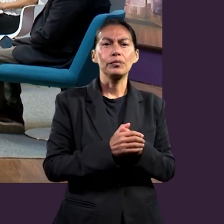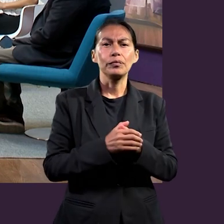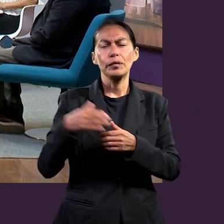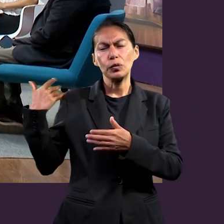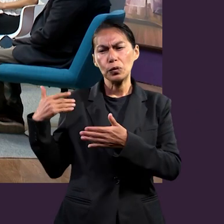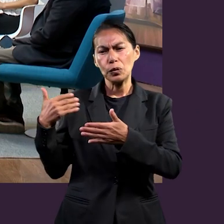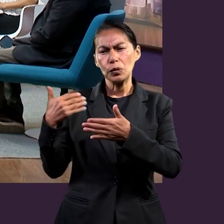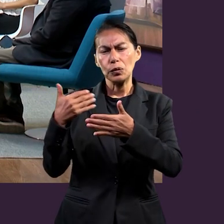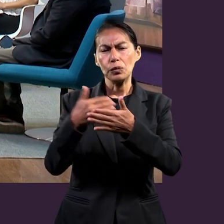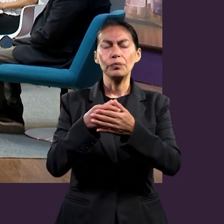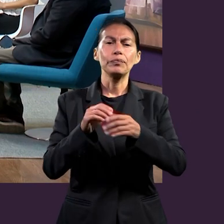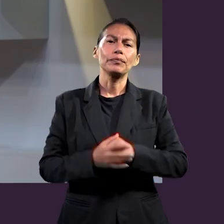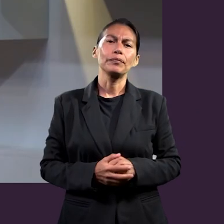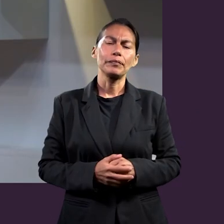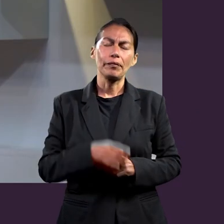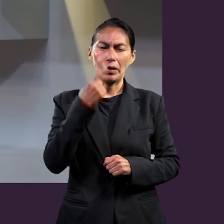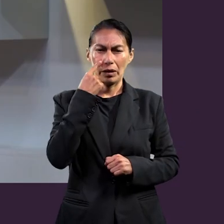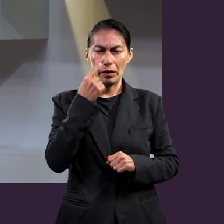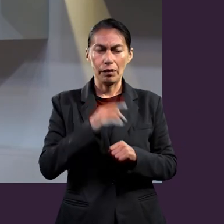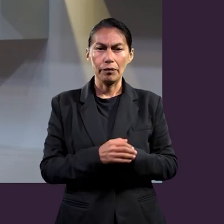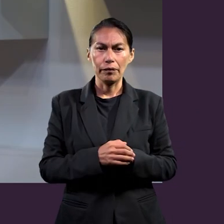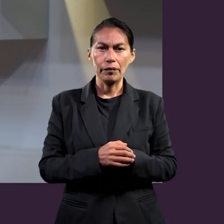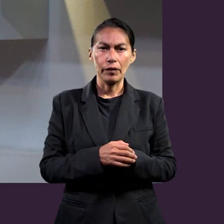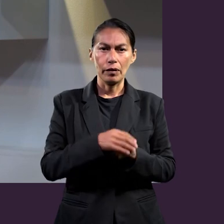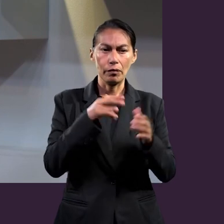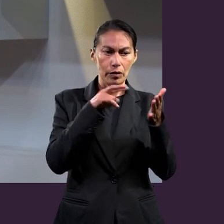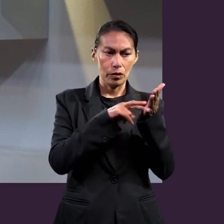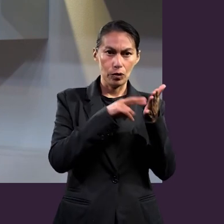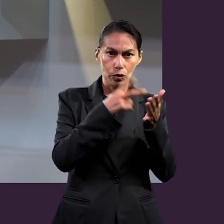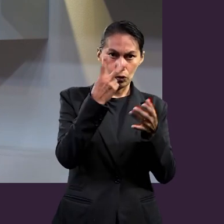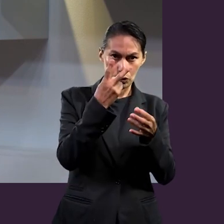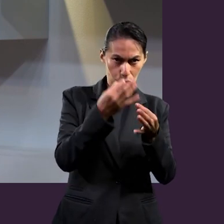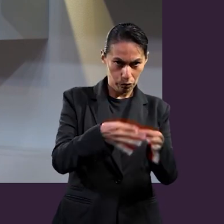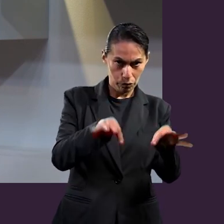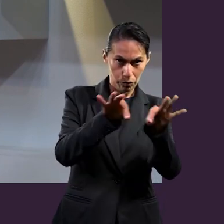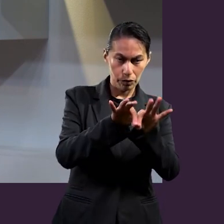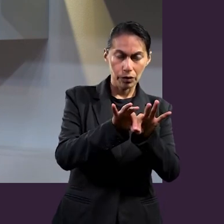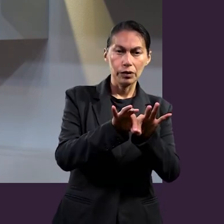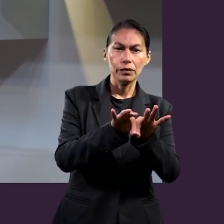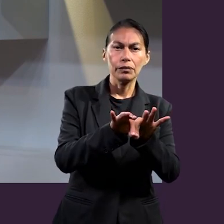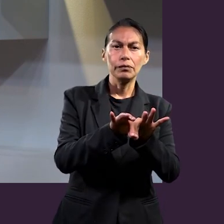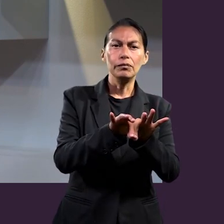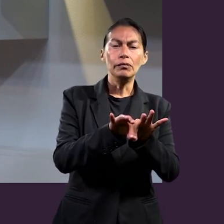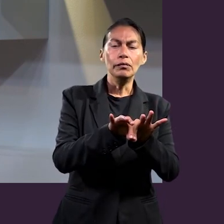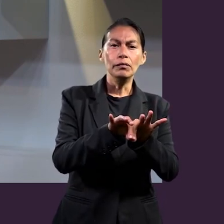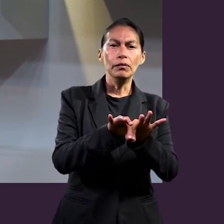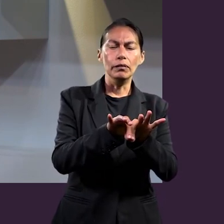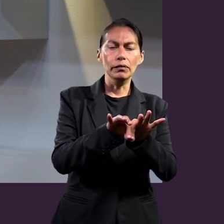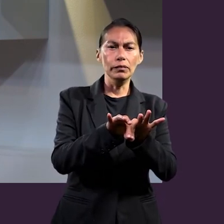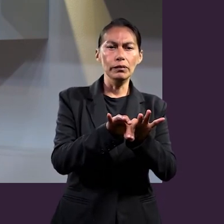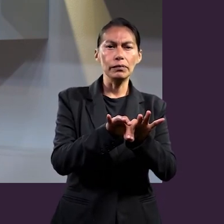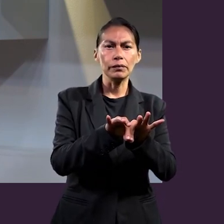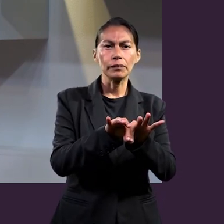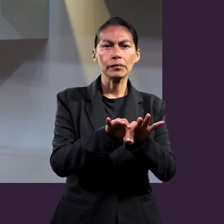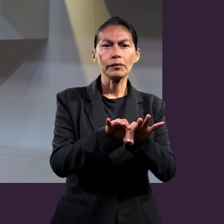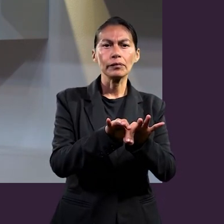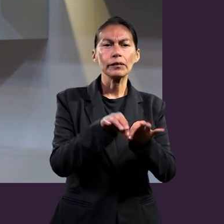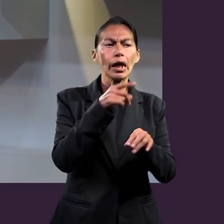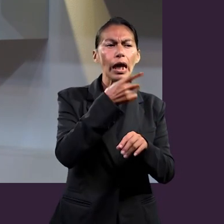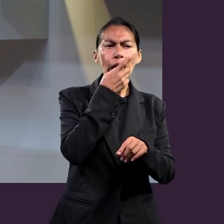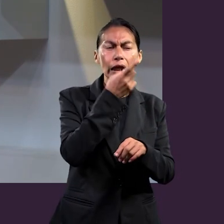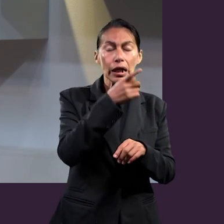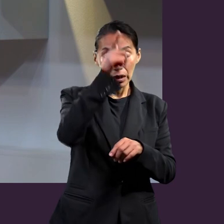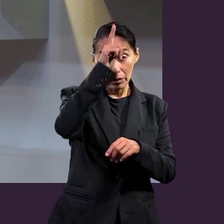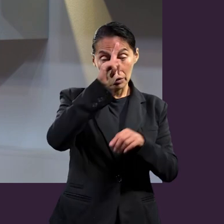Sí, Llámame atención y quiero compartir dos textos que creo que son valiosos y es que esa unidad está